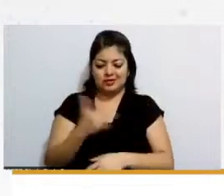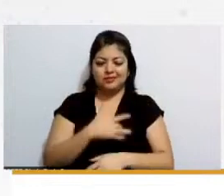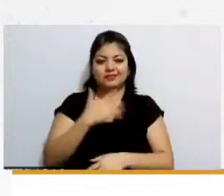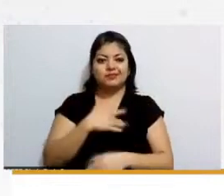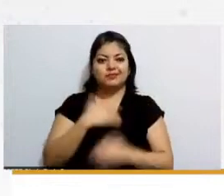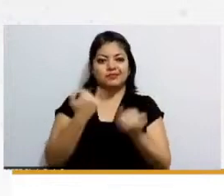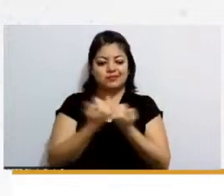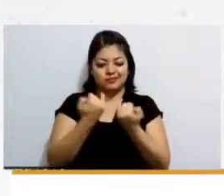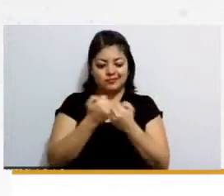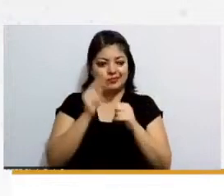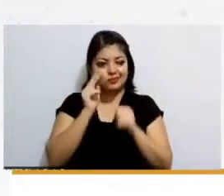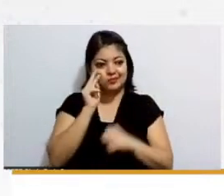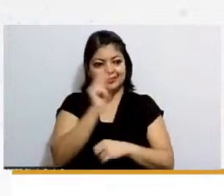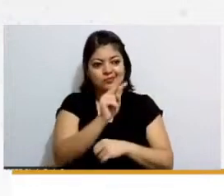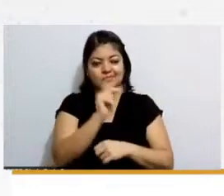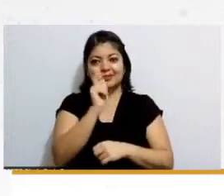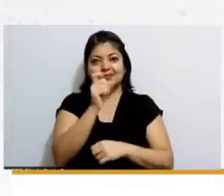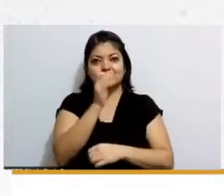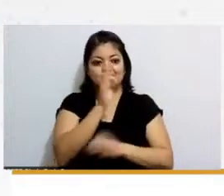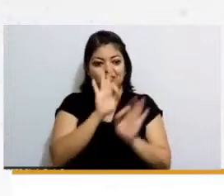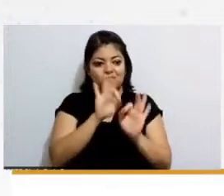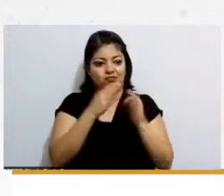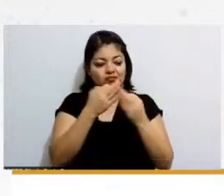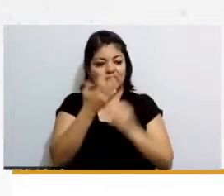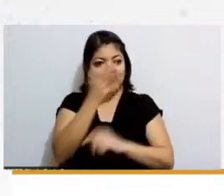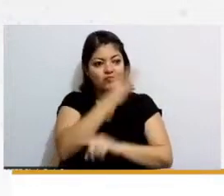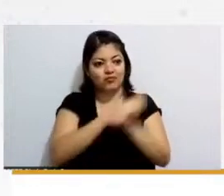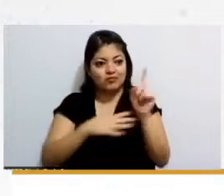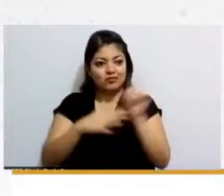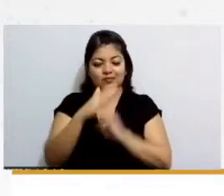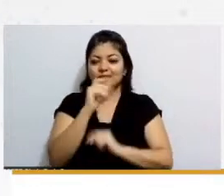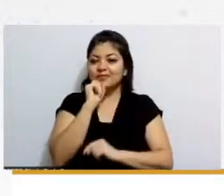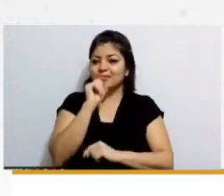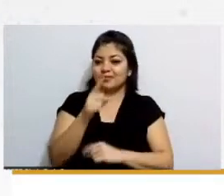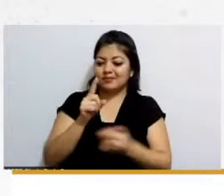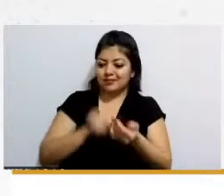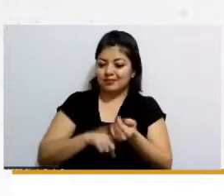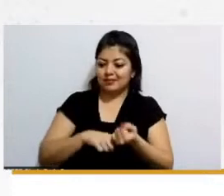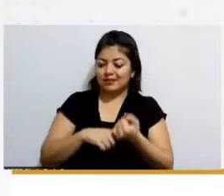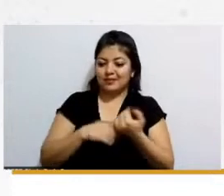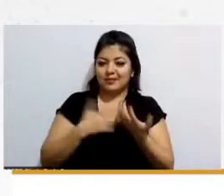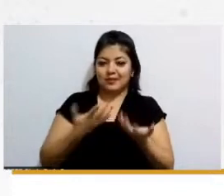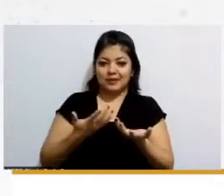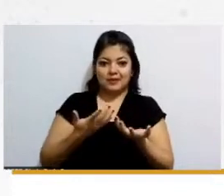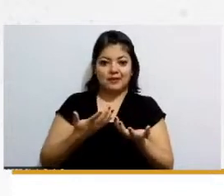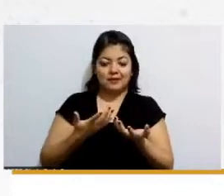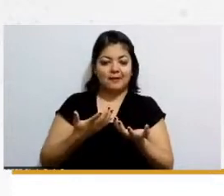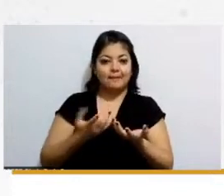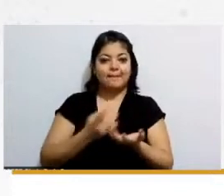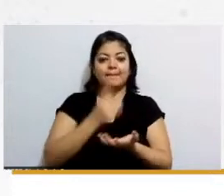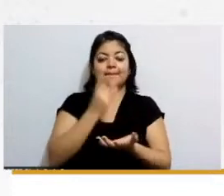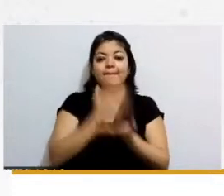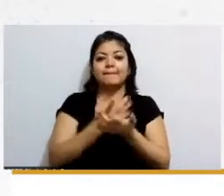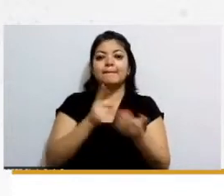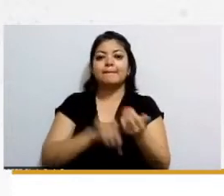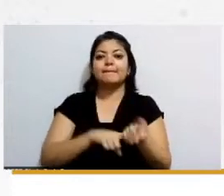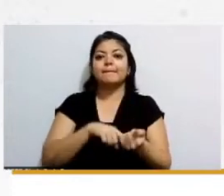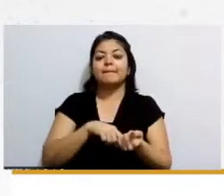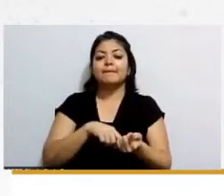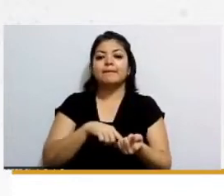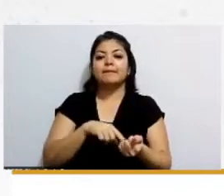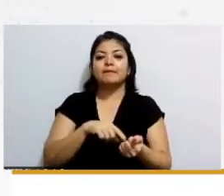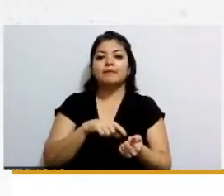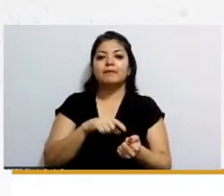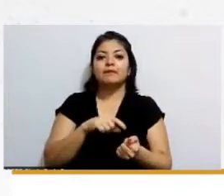los demás porque los estereotipos siguen existiendo como decía Noemi no solo en esta parte que decía